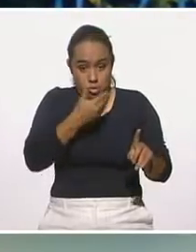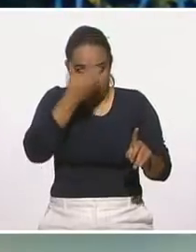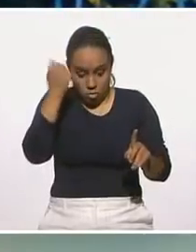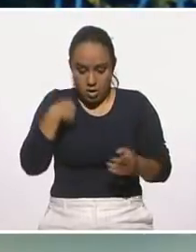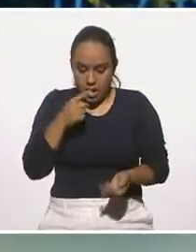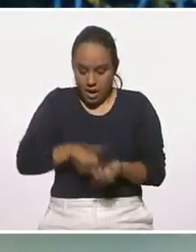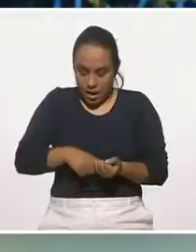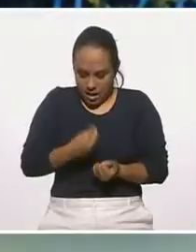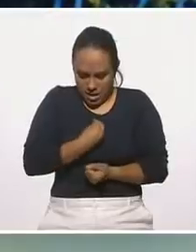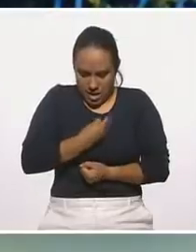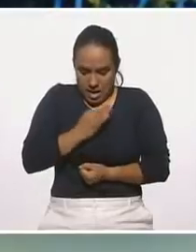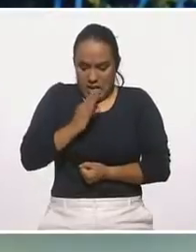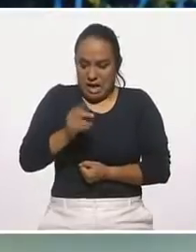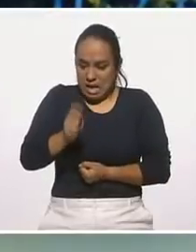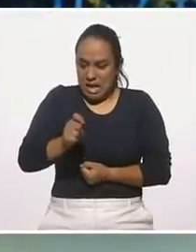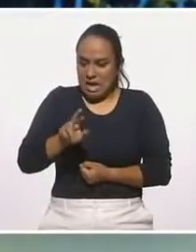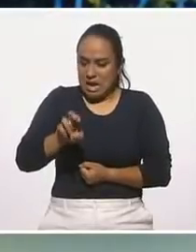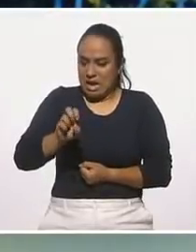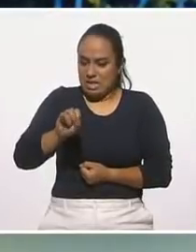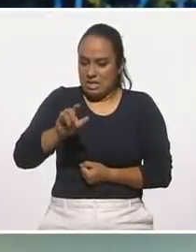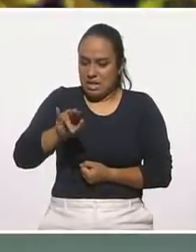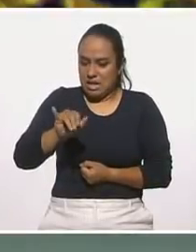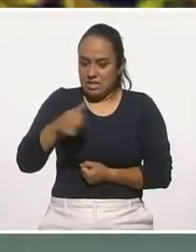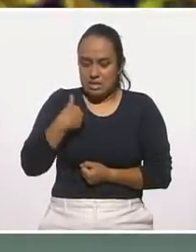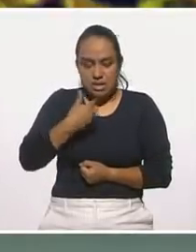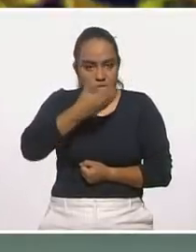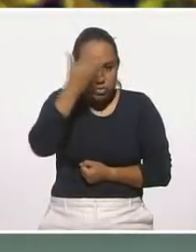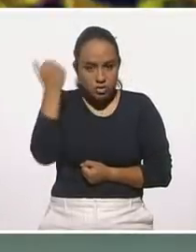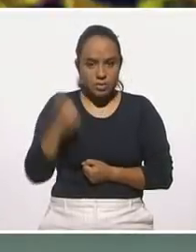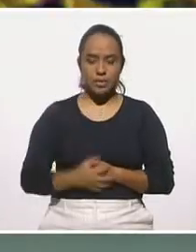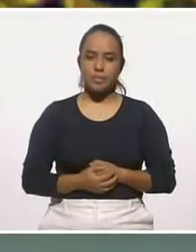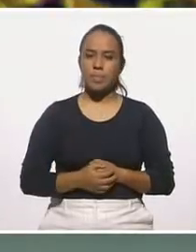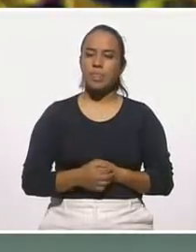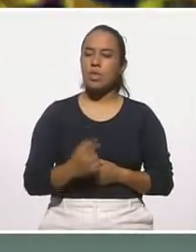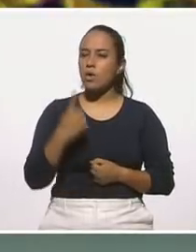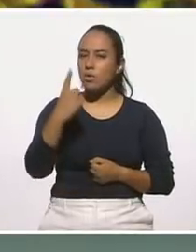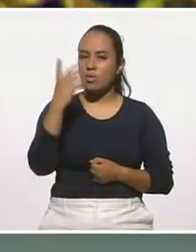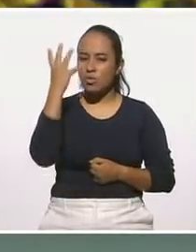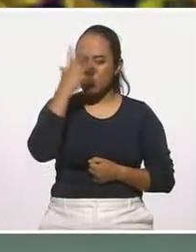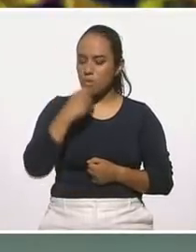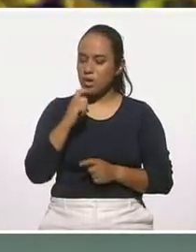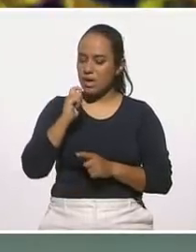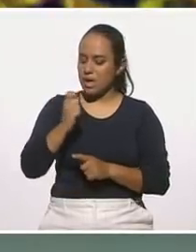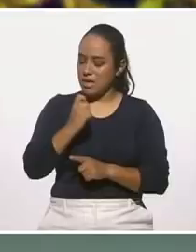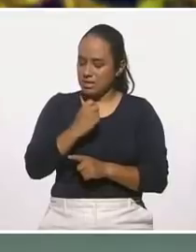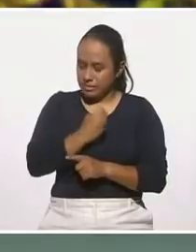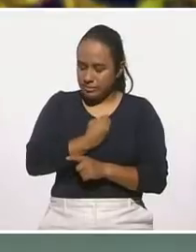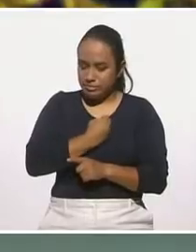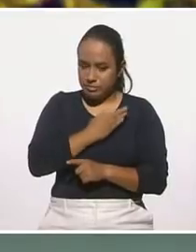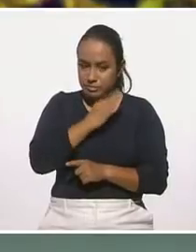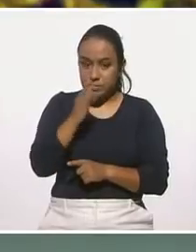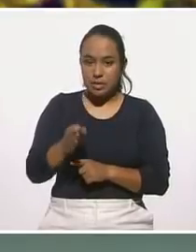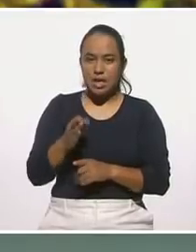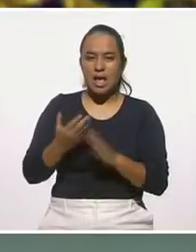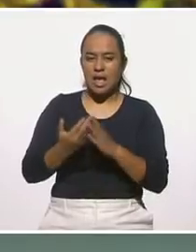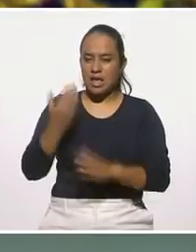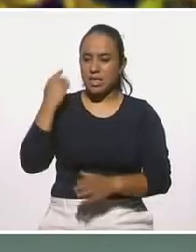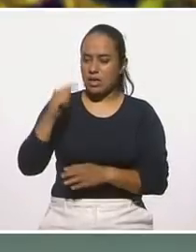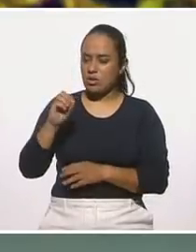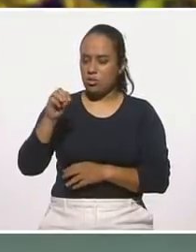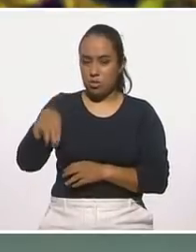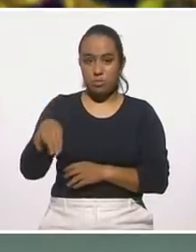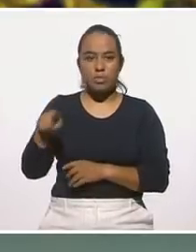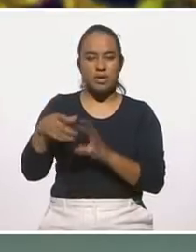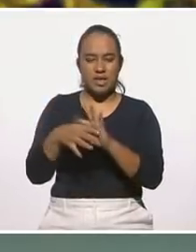resiliencia. Lo bonito, yo creo que la parte bonita de la resiliencia, como igual Tom Kiewicz en algún momento dijo, viene a